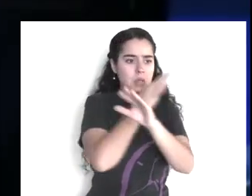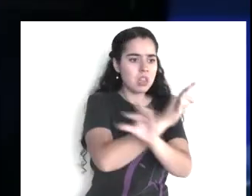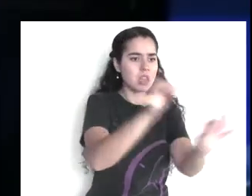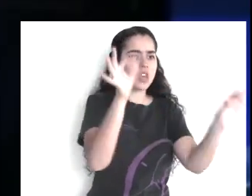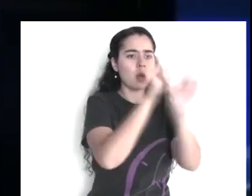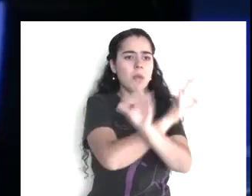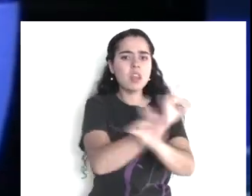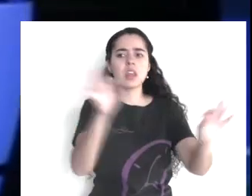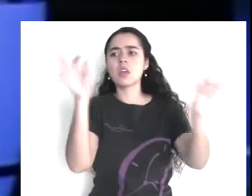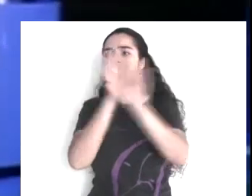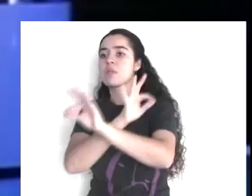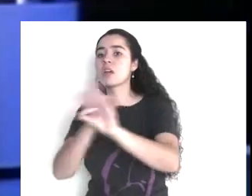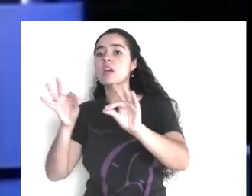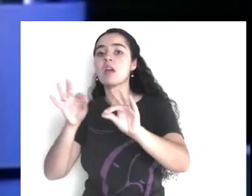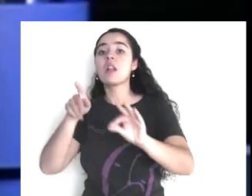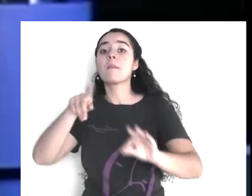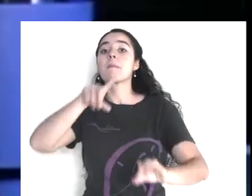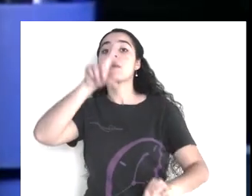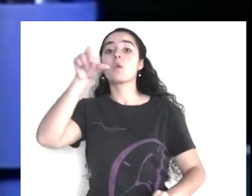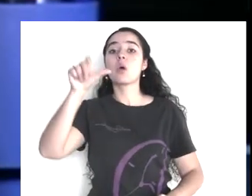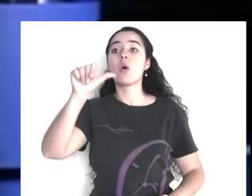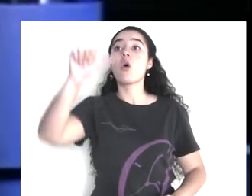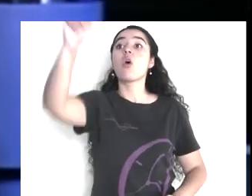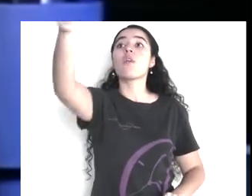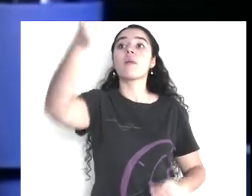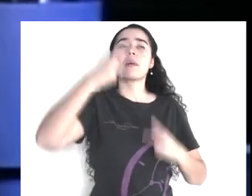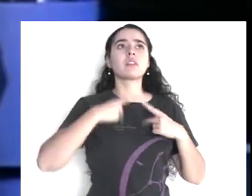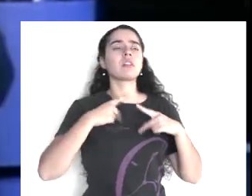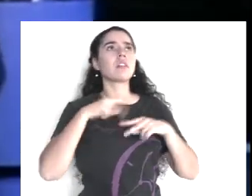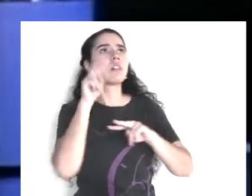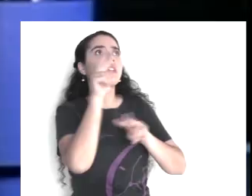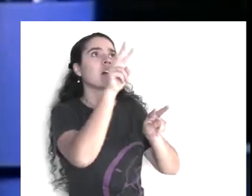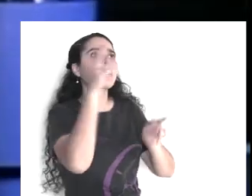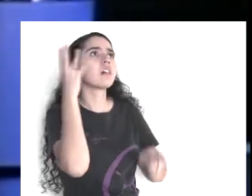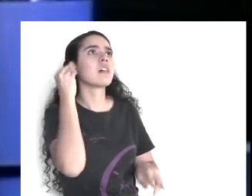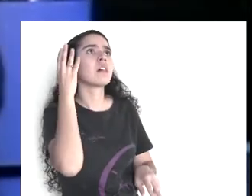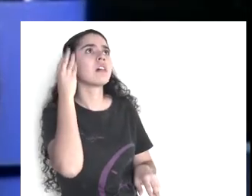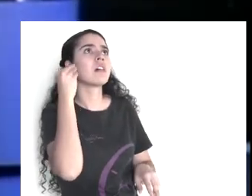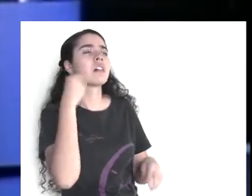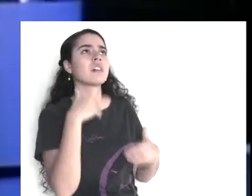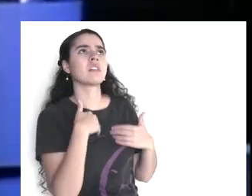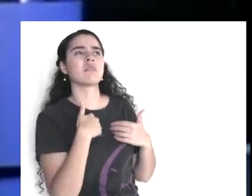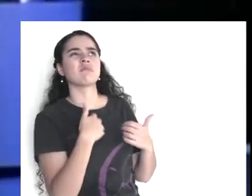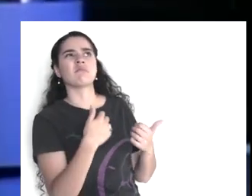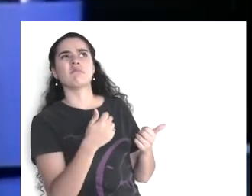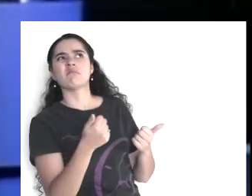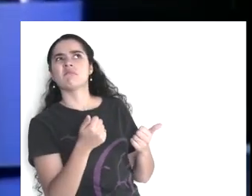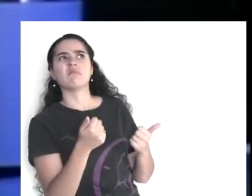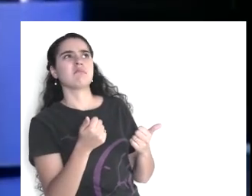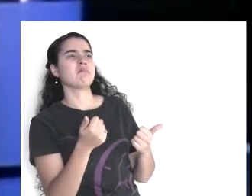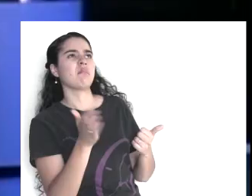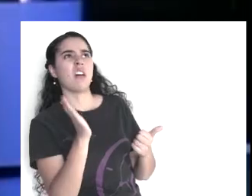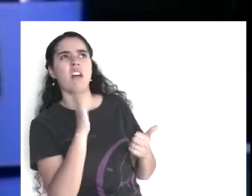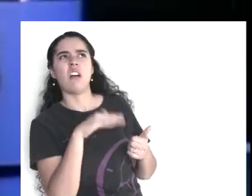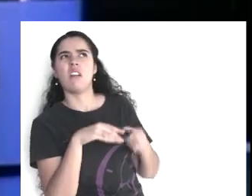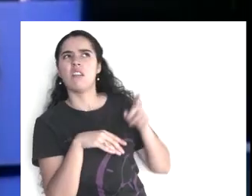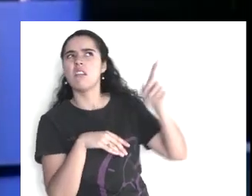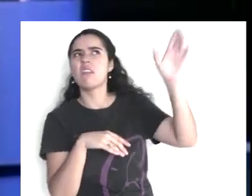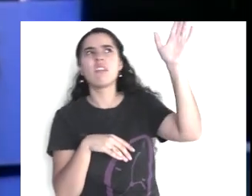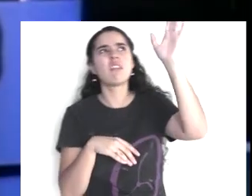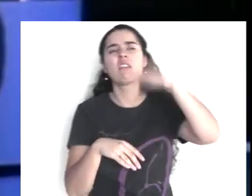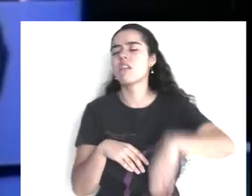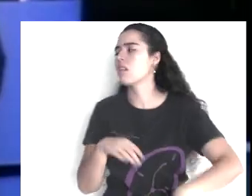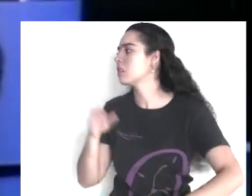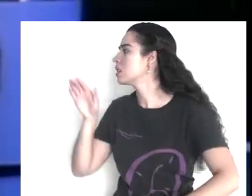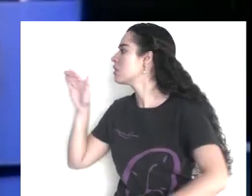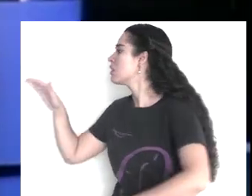ay ya, la regué, dice, yo dije, pues que hiciste, no, pues es que yo tengo, otros hermanos cristianos, y yo les dije, no, mi pastor